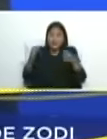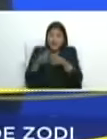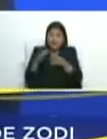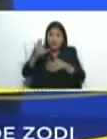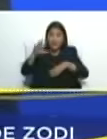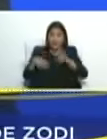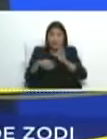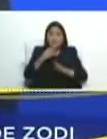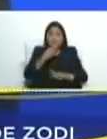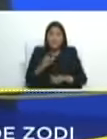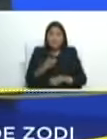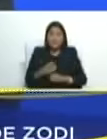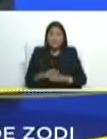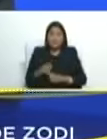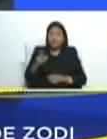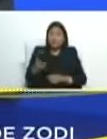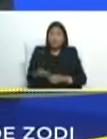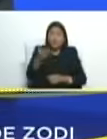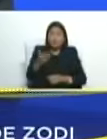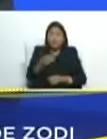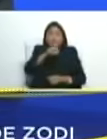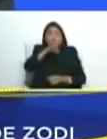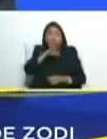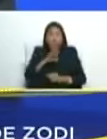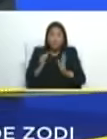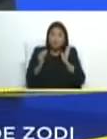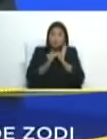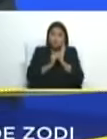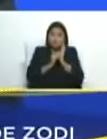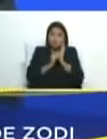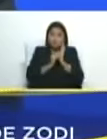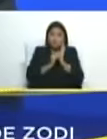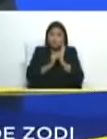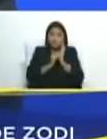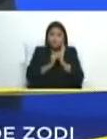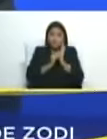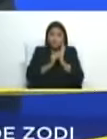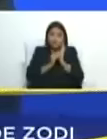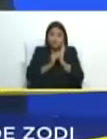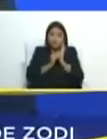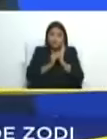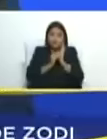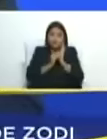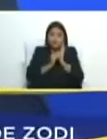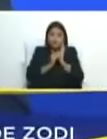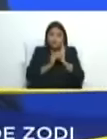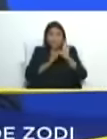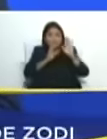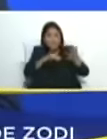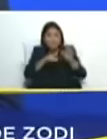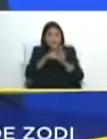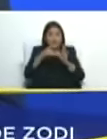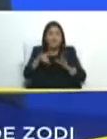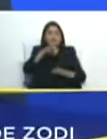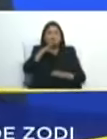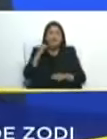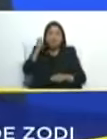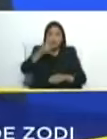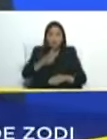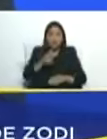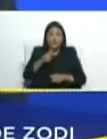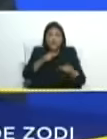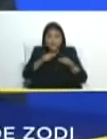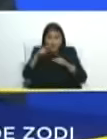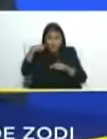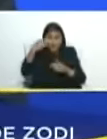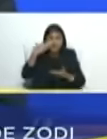diciembre un hito especial en el camino hacia la reivindicación de nuestros derechos históricos ¿tienen listo el video?